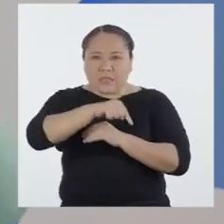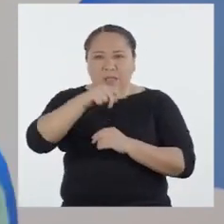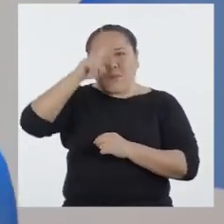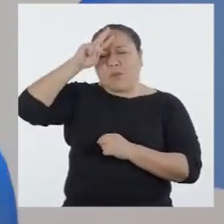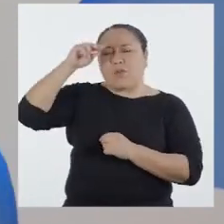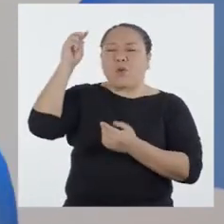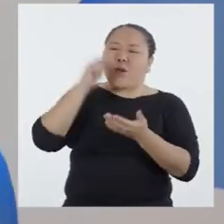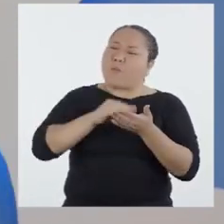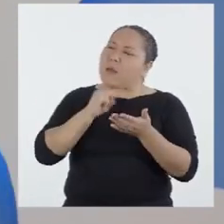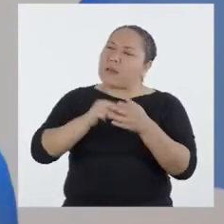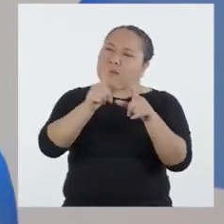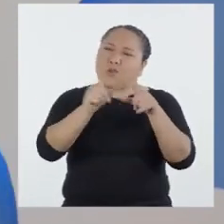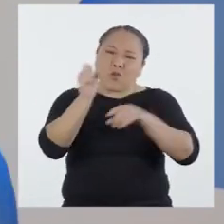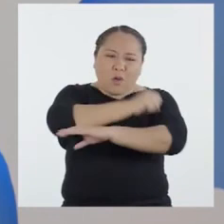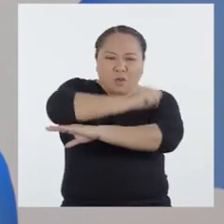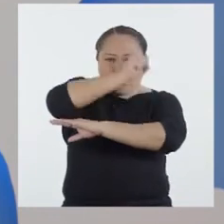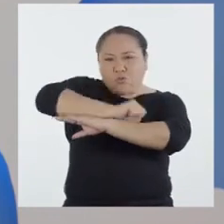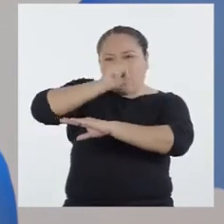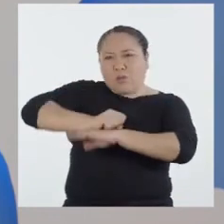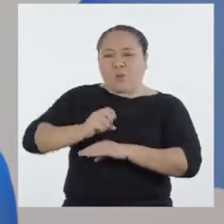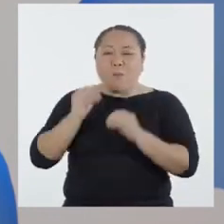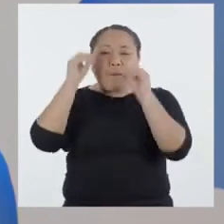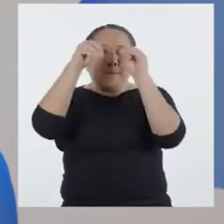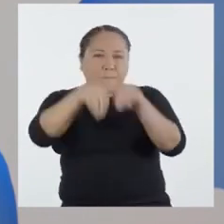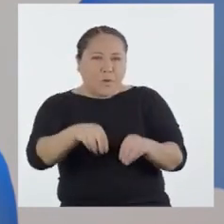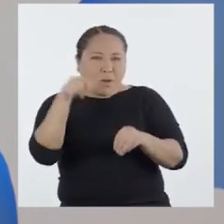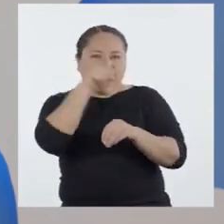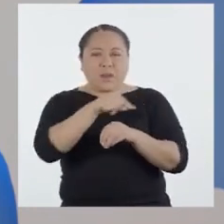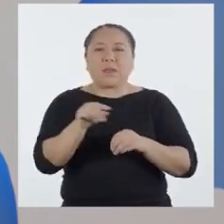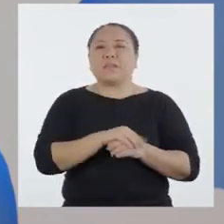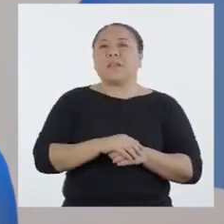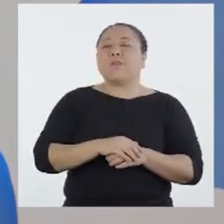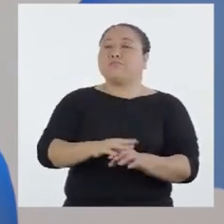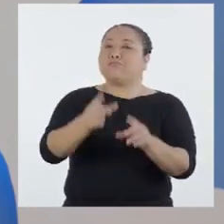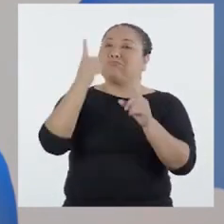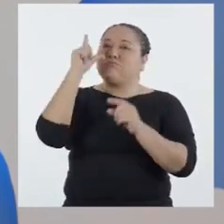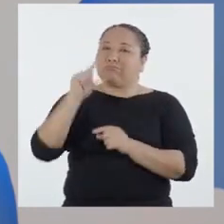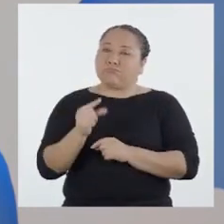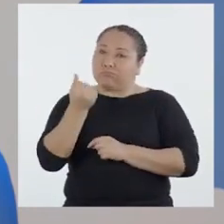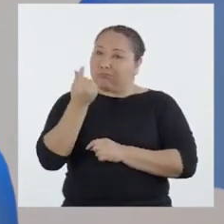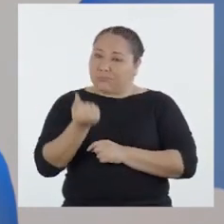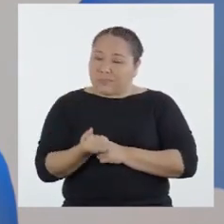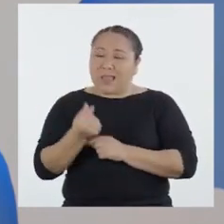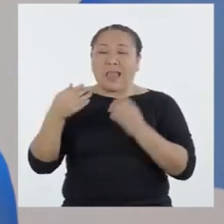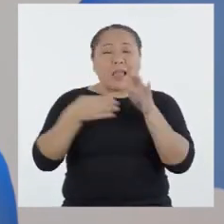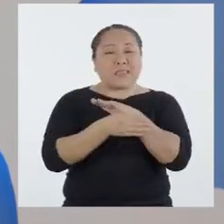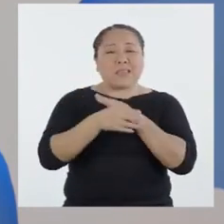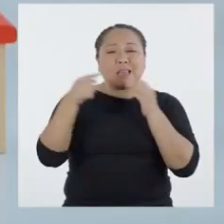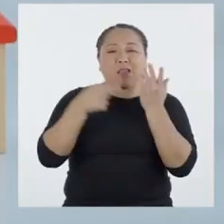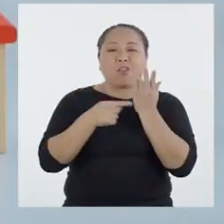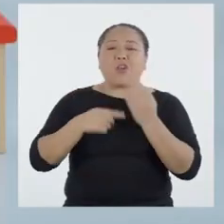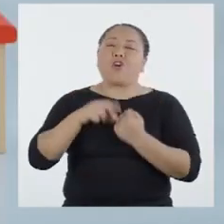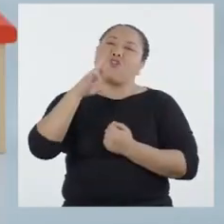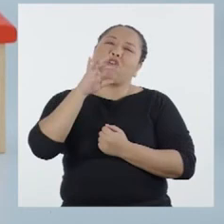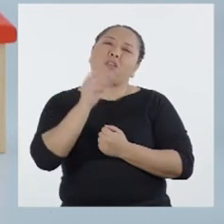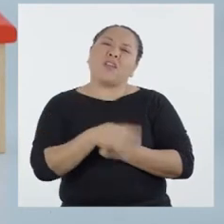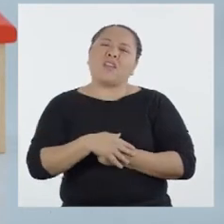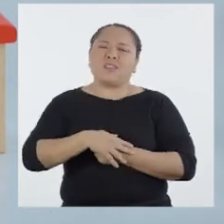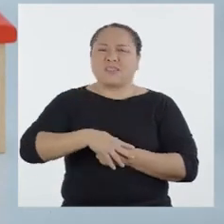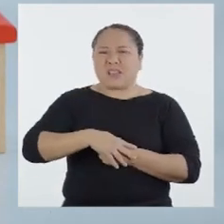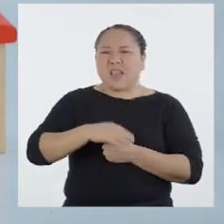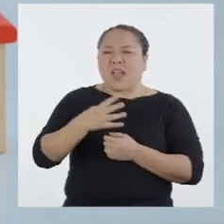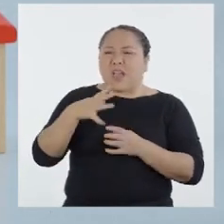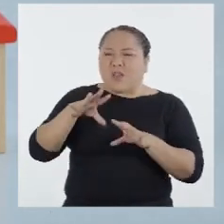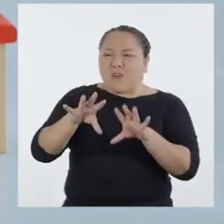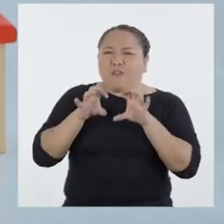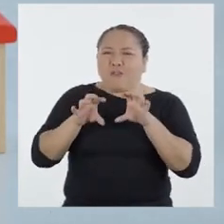en el Perú, sobre todo en las zonas rurales, implementen esta económica y accesible tecnología. ¡Rodrigo, se